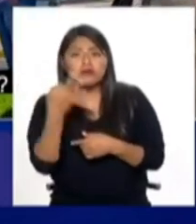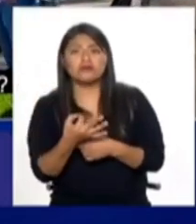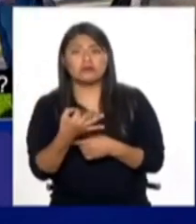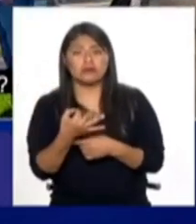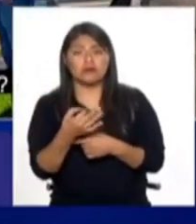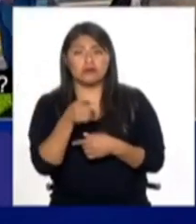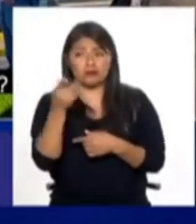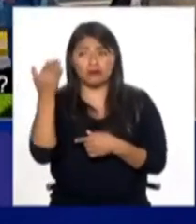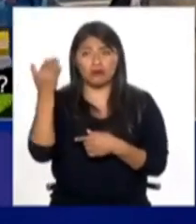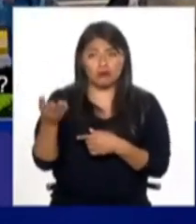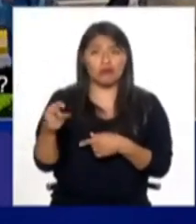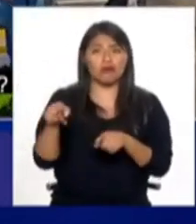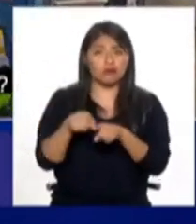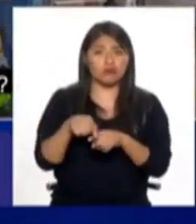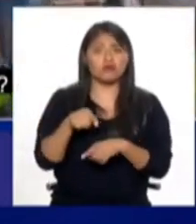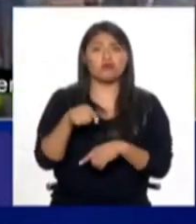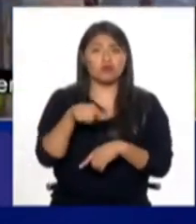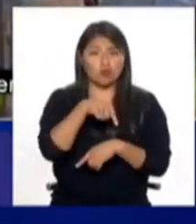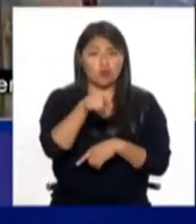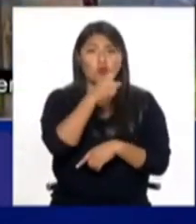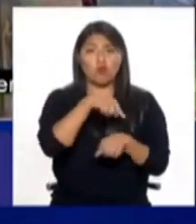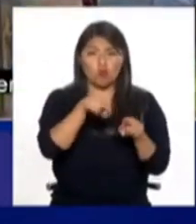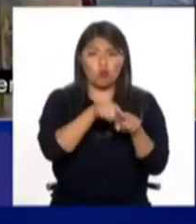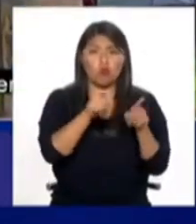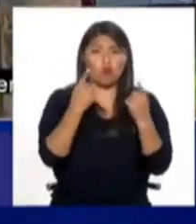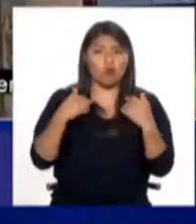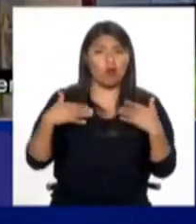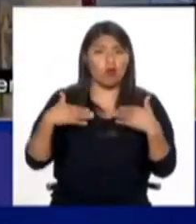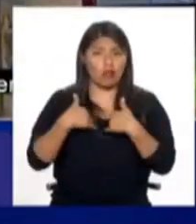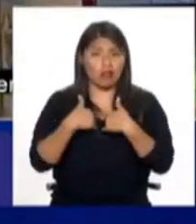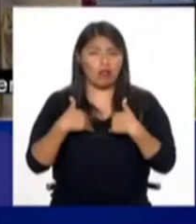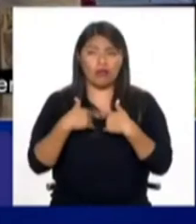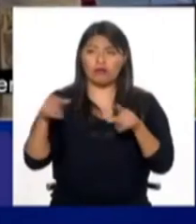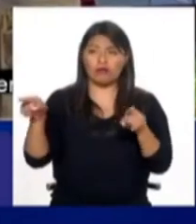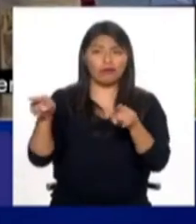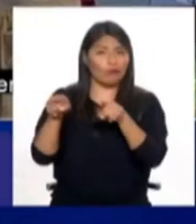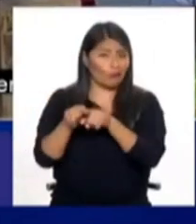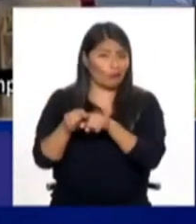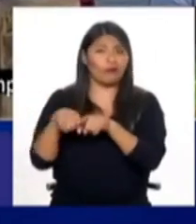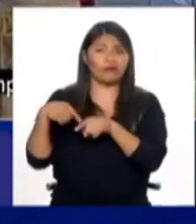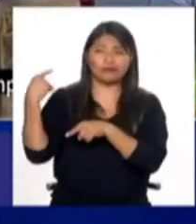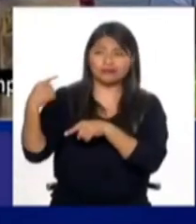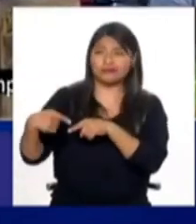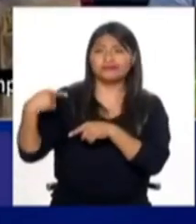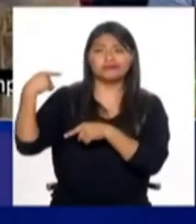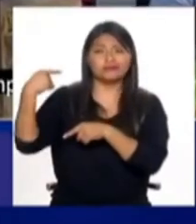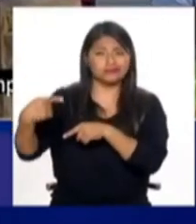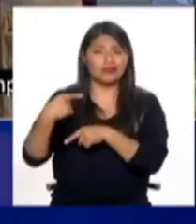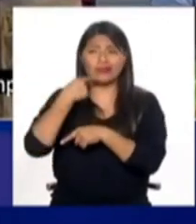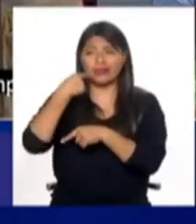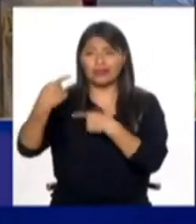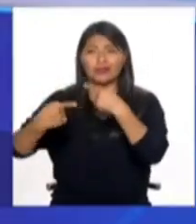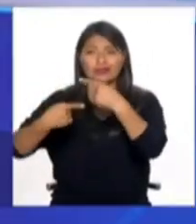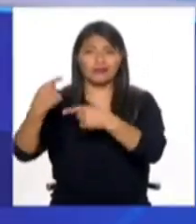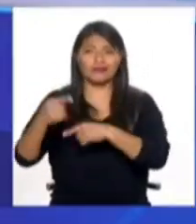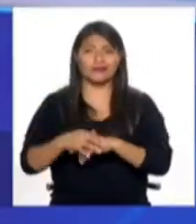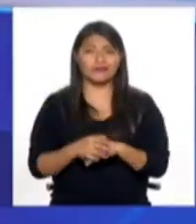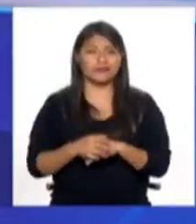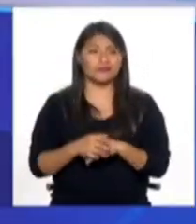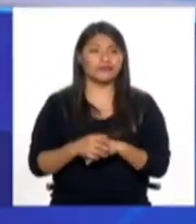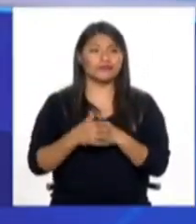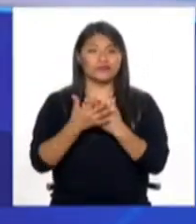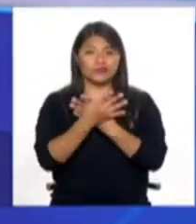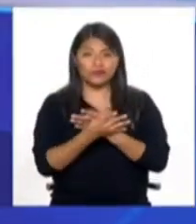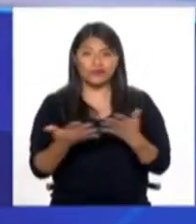cuando a esta señora también la animalizaron, porque esa es la agresión más común y cotidiana que vivimos nosotros. Entonces el marco